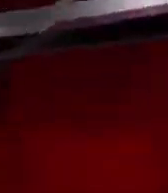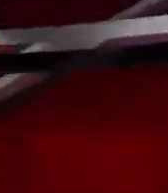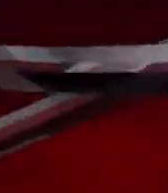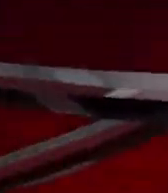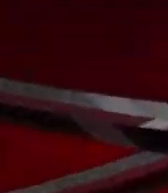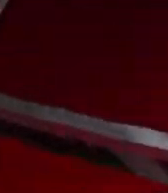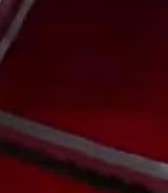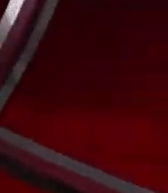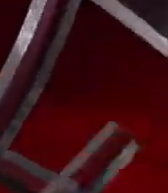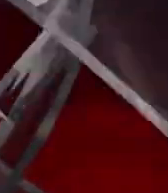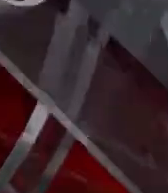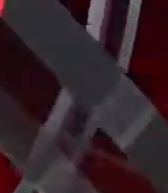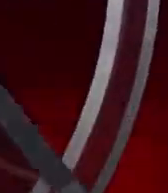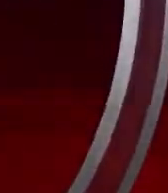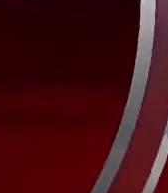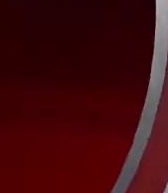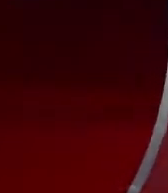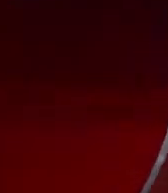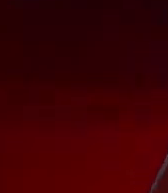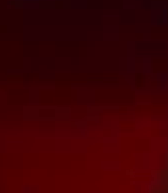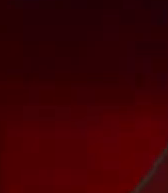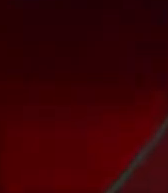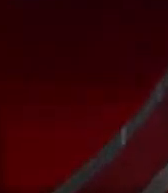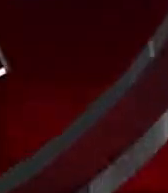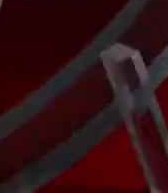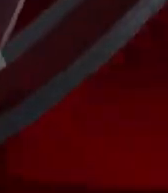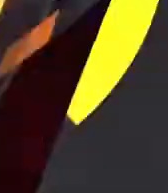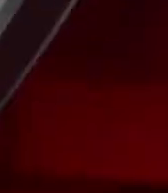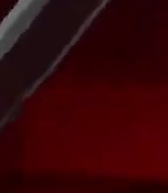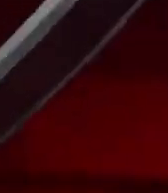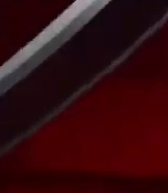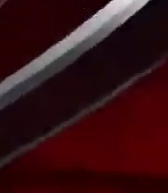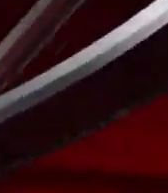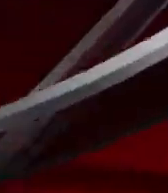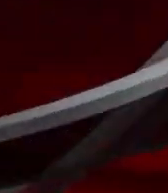Continuamos con TVL Noticias, Emisión Central.